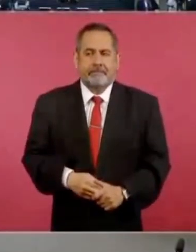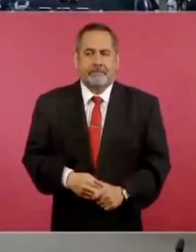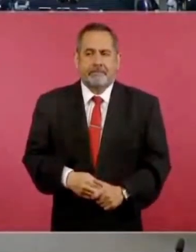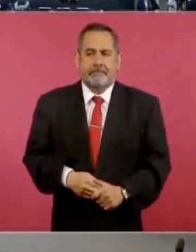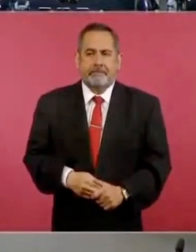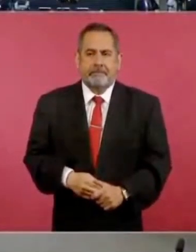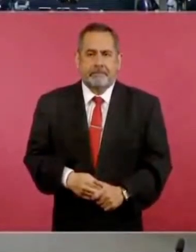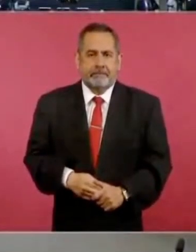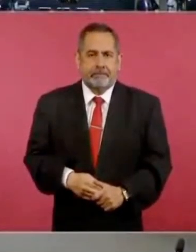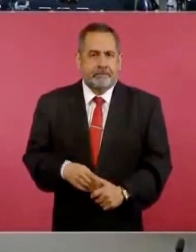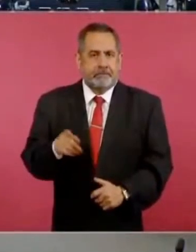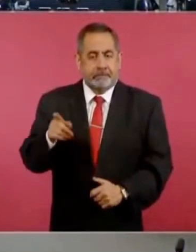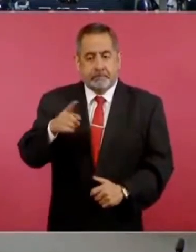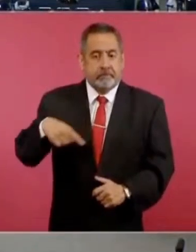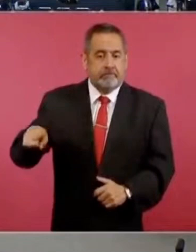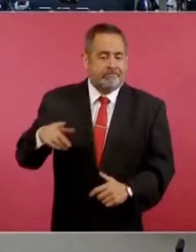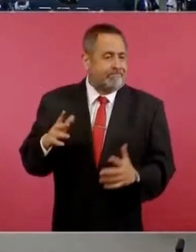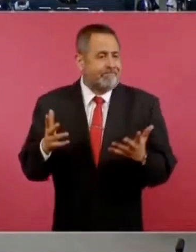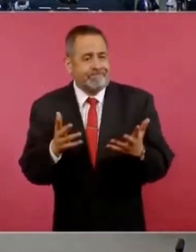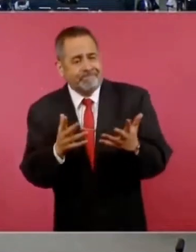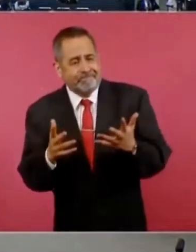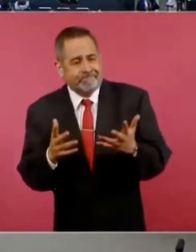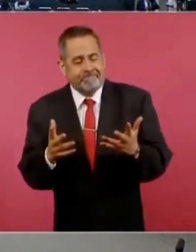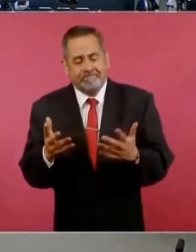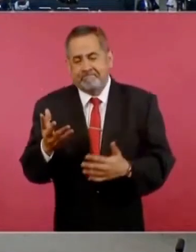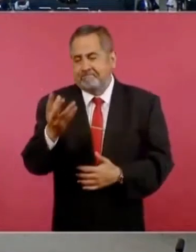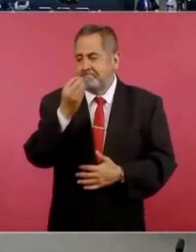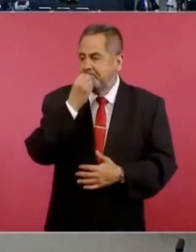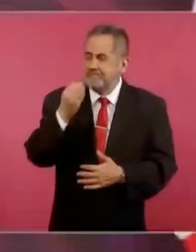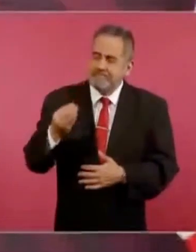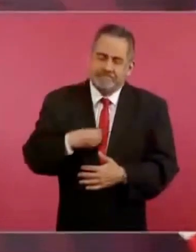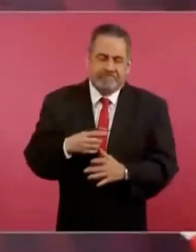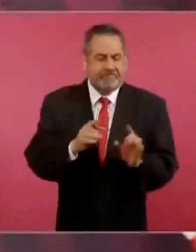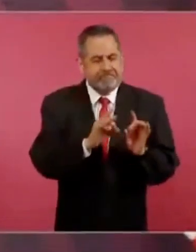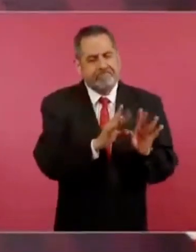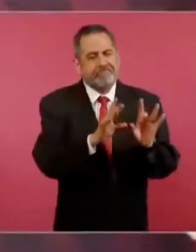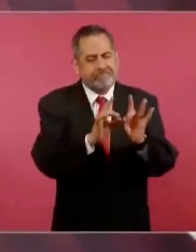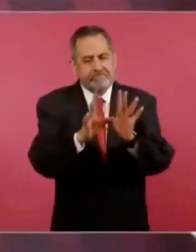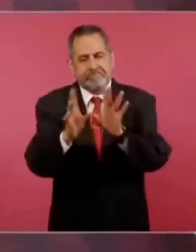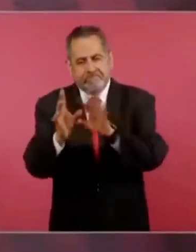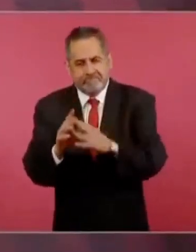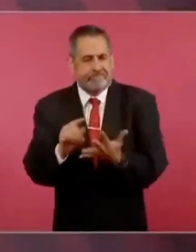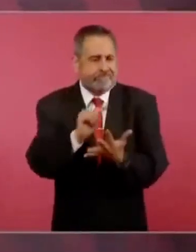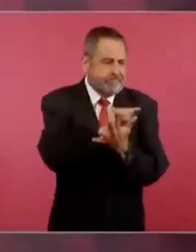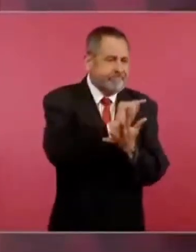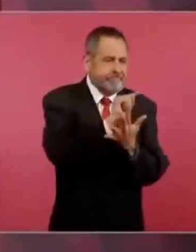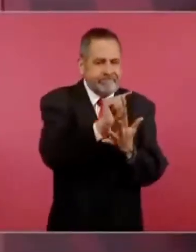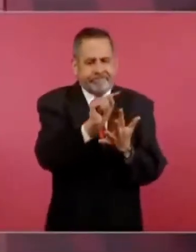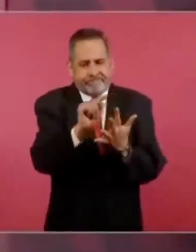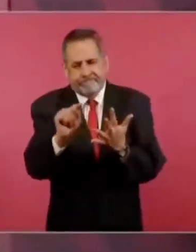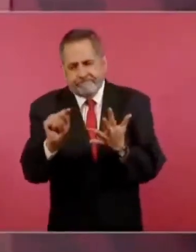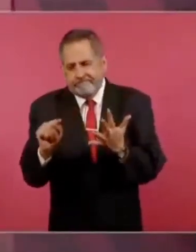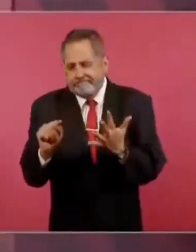sino que obedece en las revoluciones a una serie de complejas circunstancias.